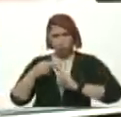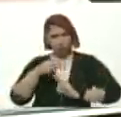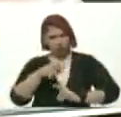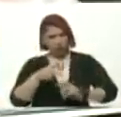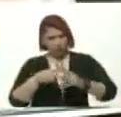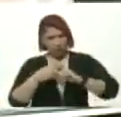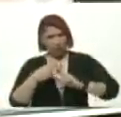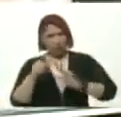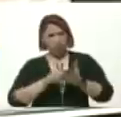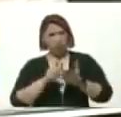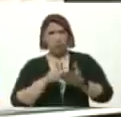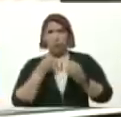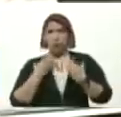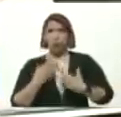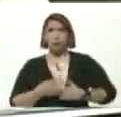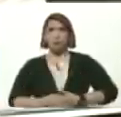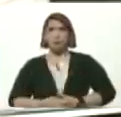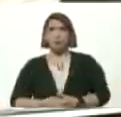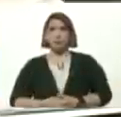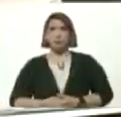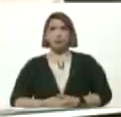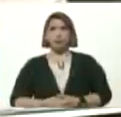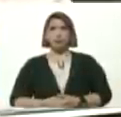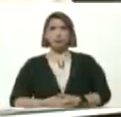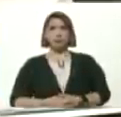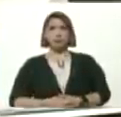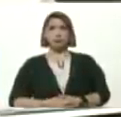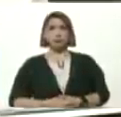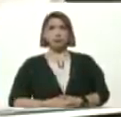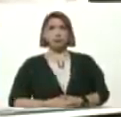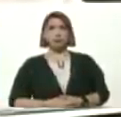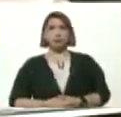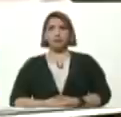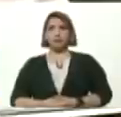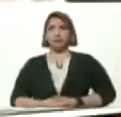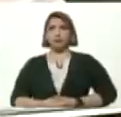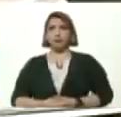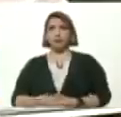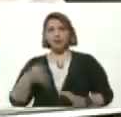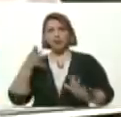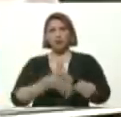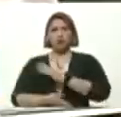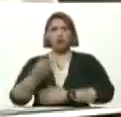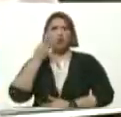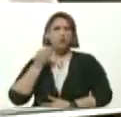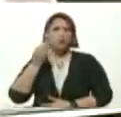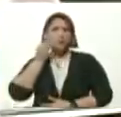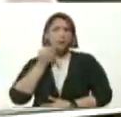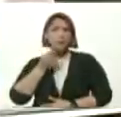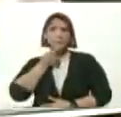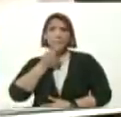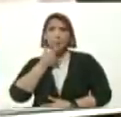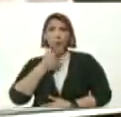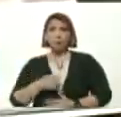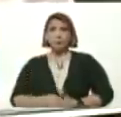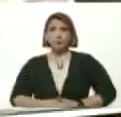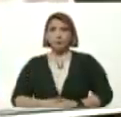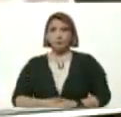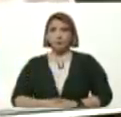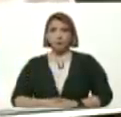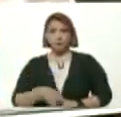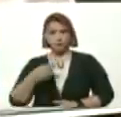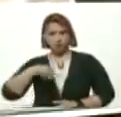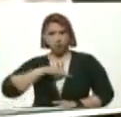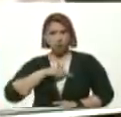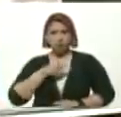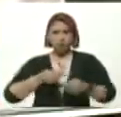Bueno Ese libro Me lo Dice Llegar Aristóbulo Sobre Esta Experiencia Hermosa Que Construimos Entre